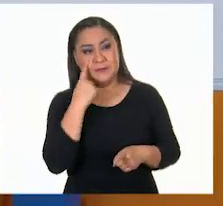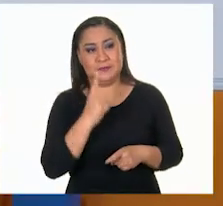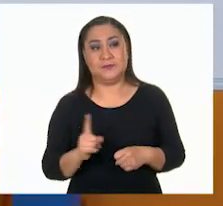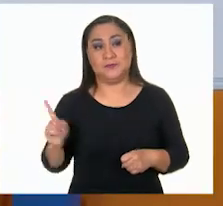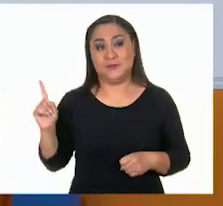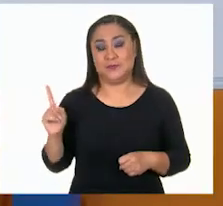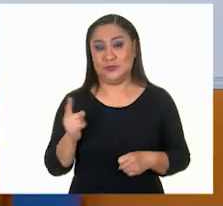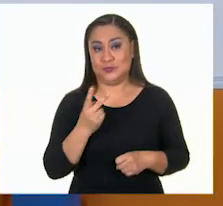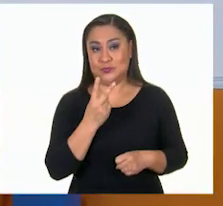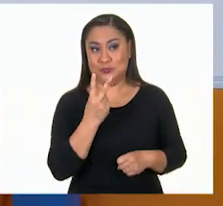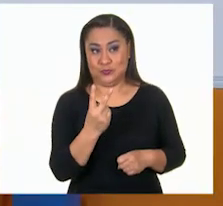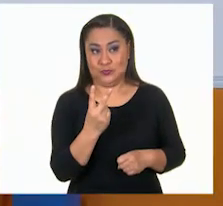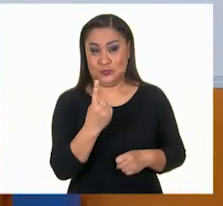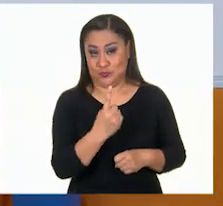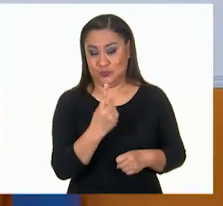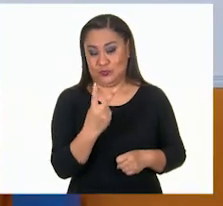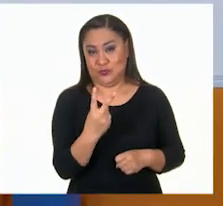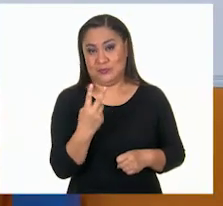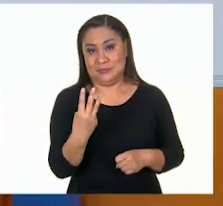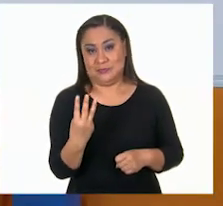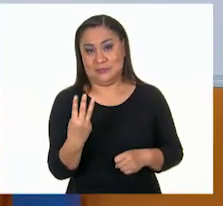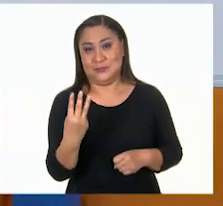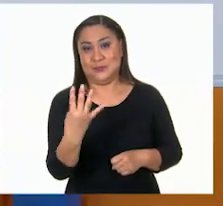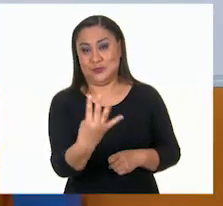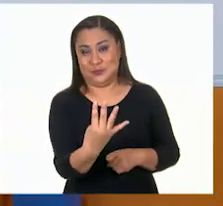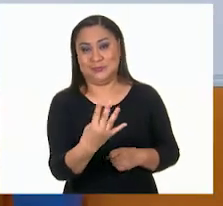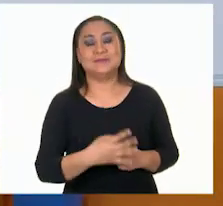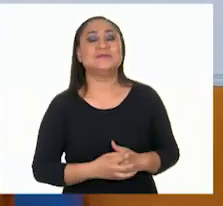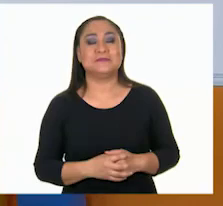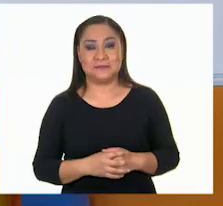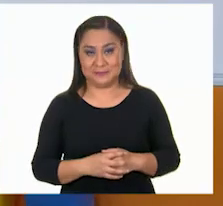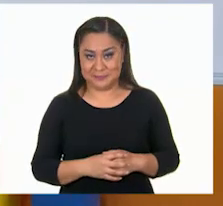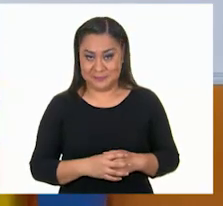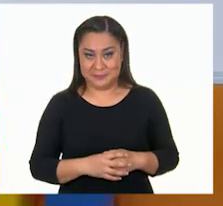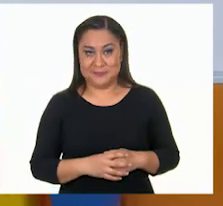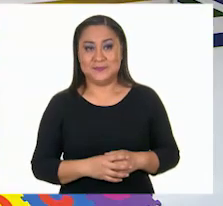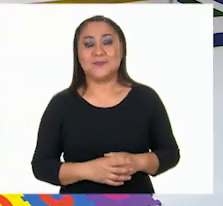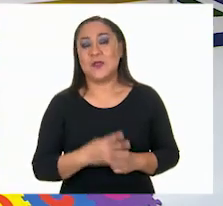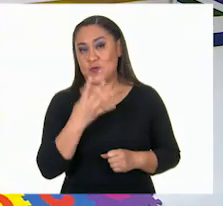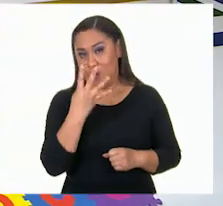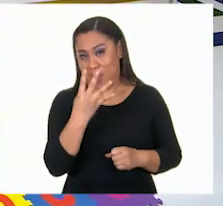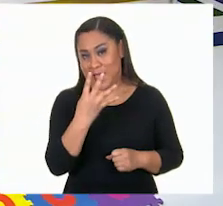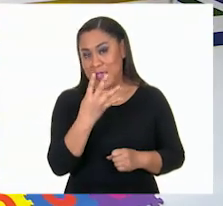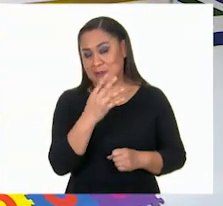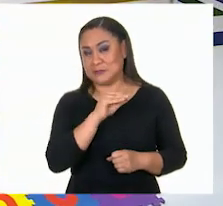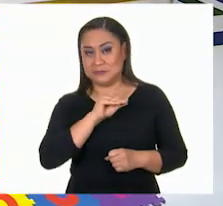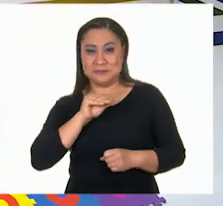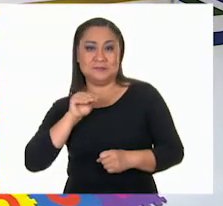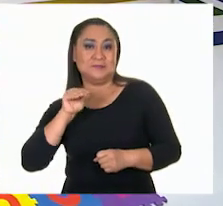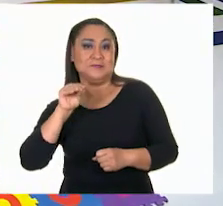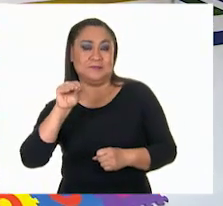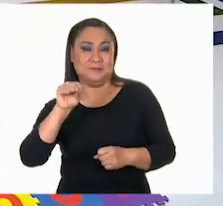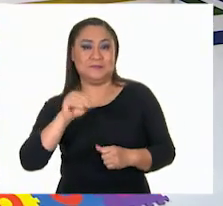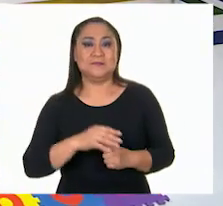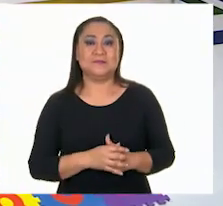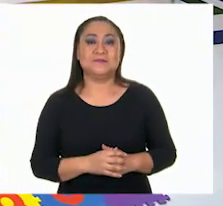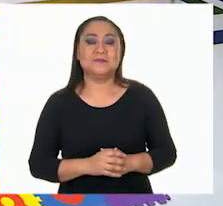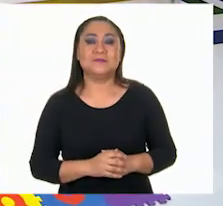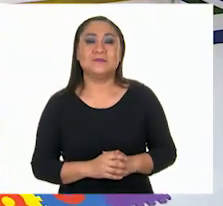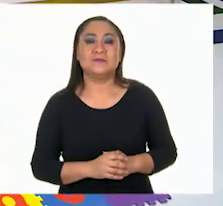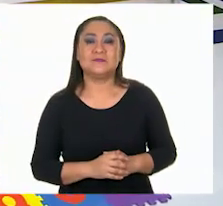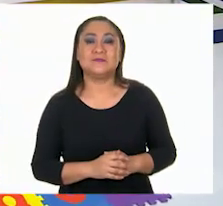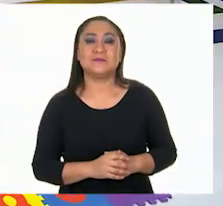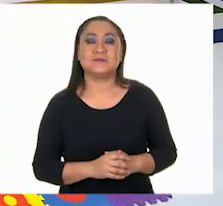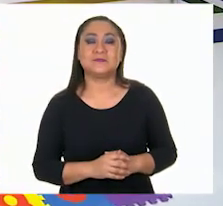Dos. Tres. Cuatro. Muy bien, cuatro. Cuatro. Vamos a buscar las caras que son